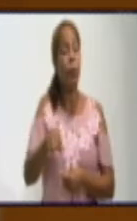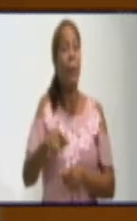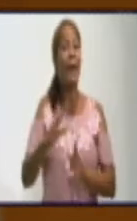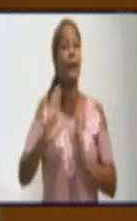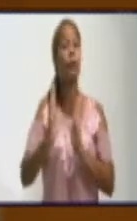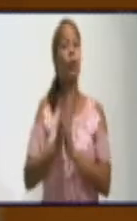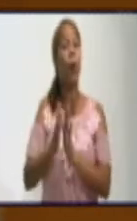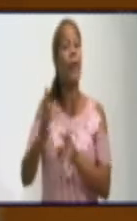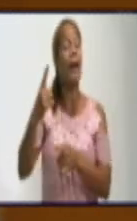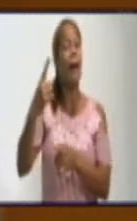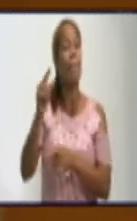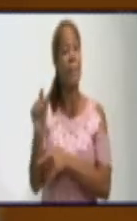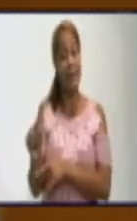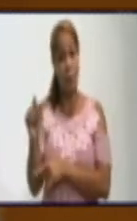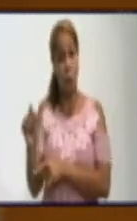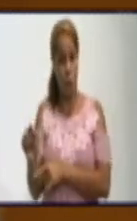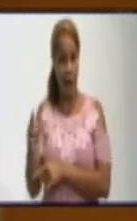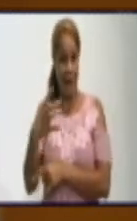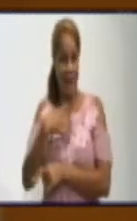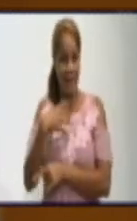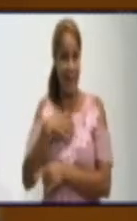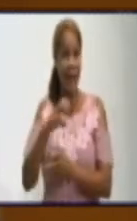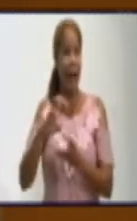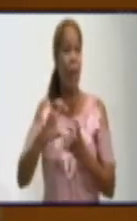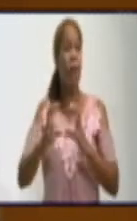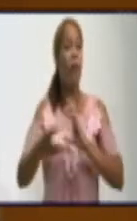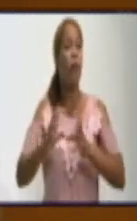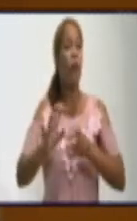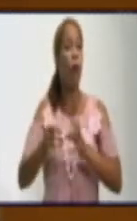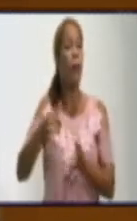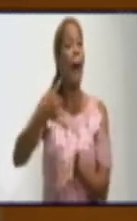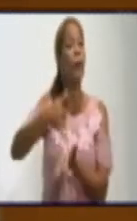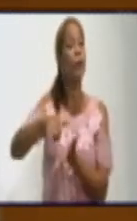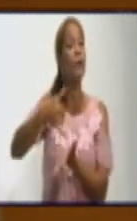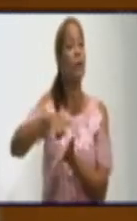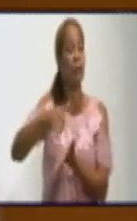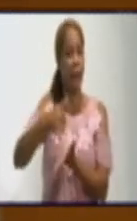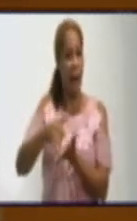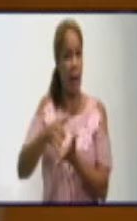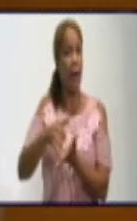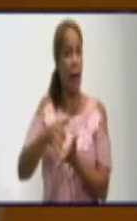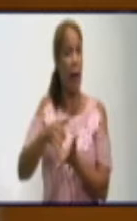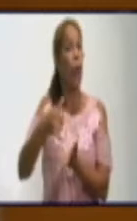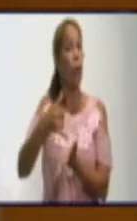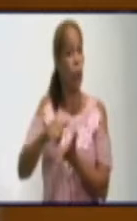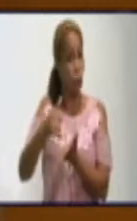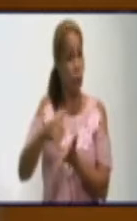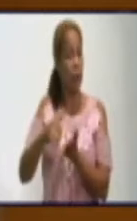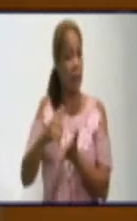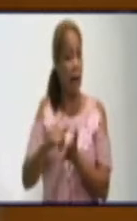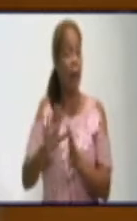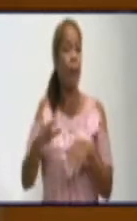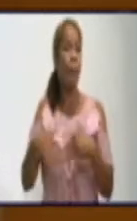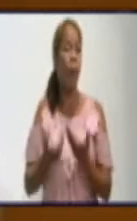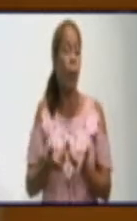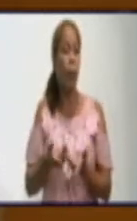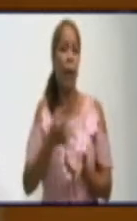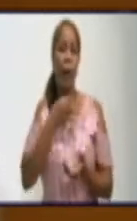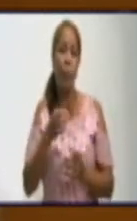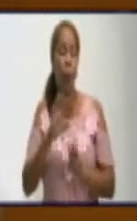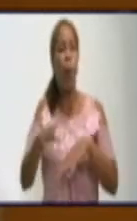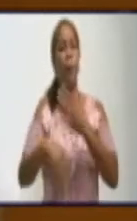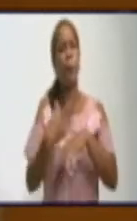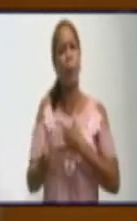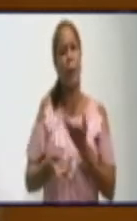muy justificada tengan necesidad de salir de la provincia. Muy justificada por asuntos laborales